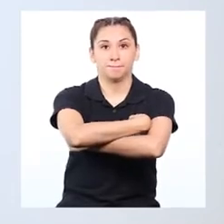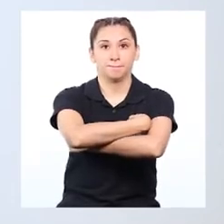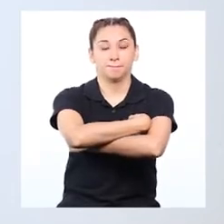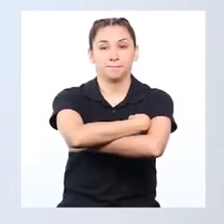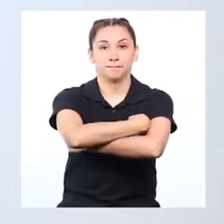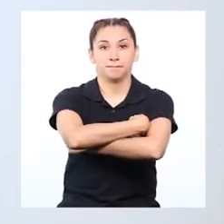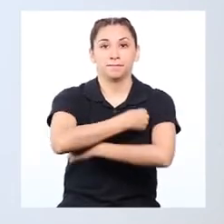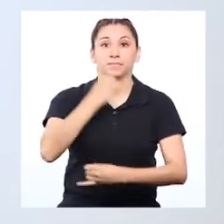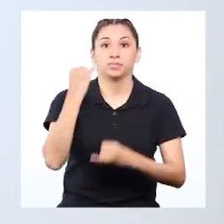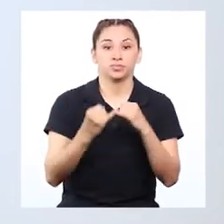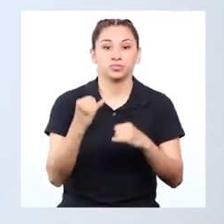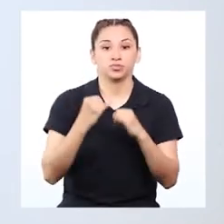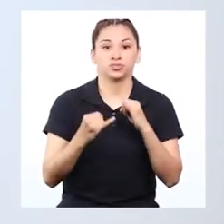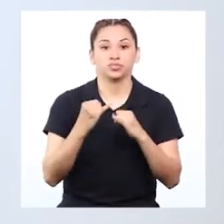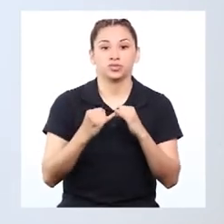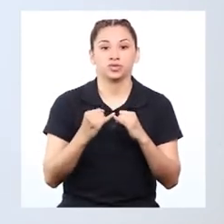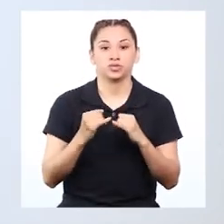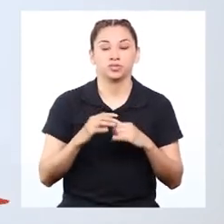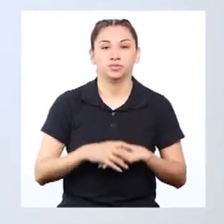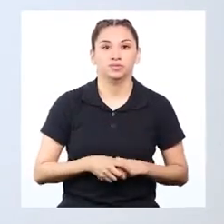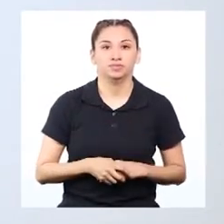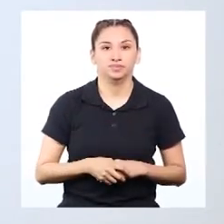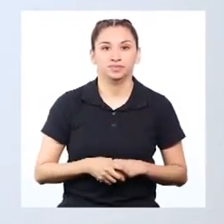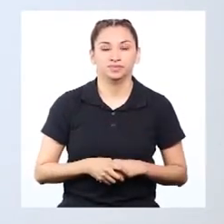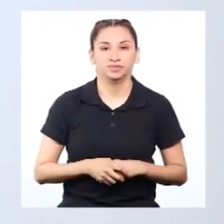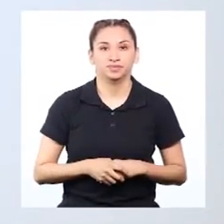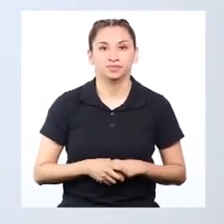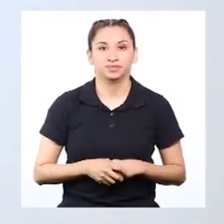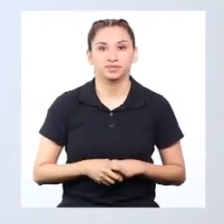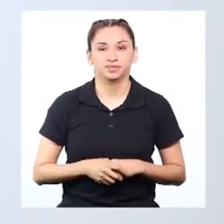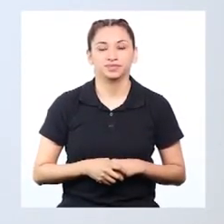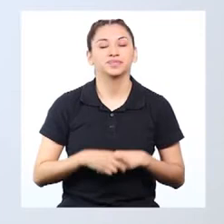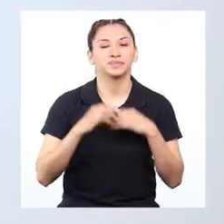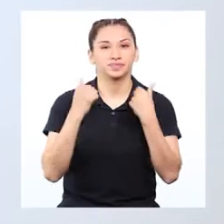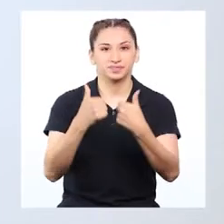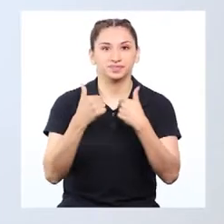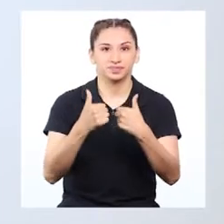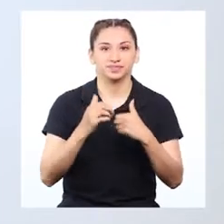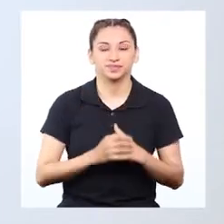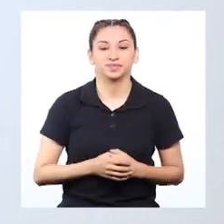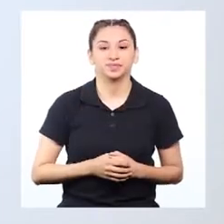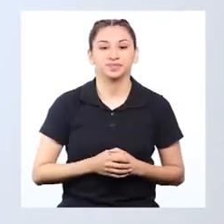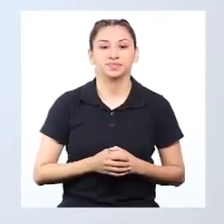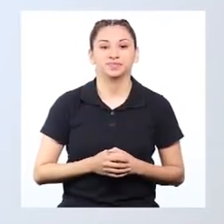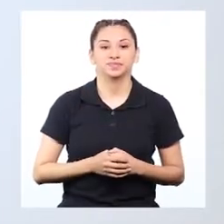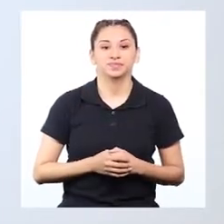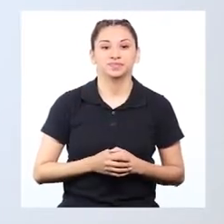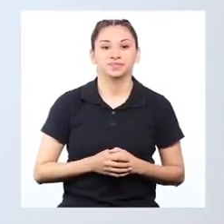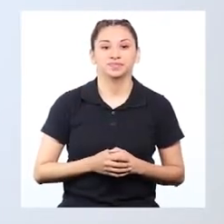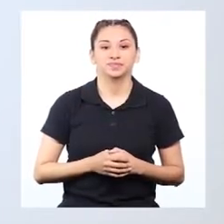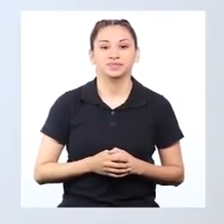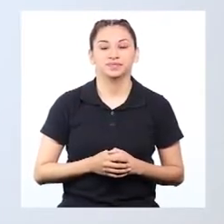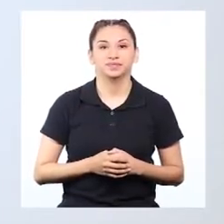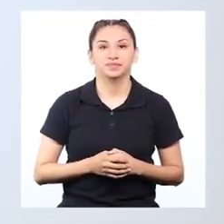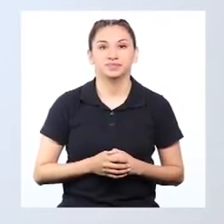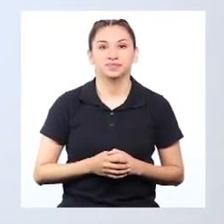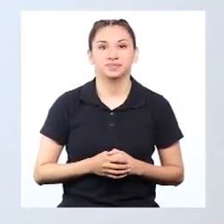Y el último cuatro. ¡Eso es! ¡Muy bien!